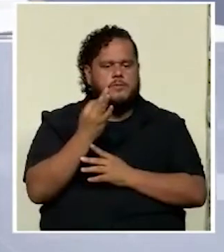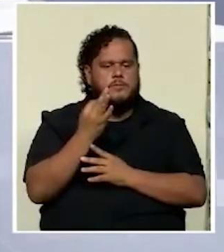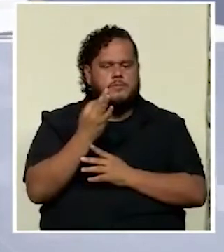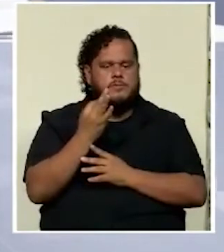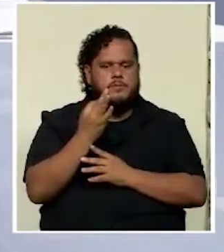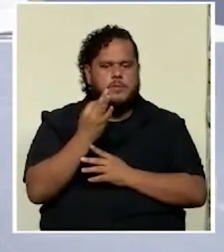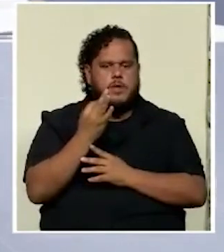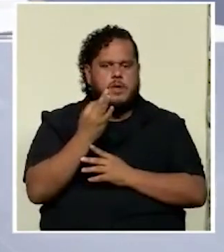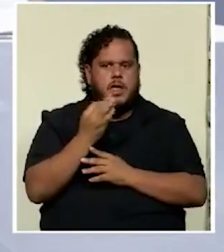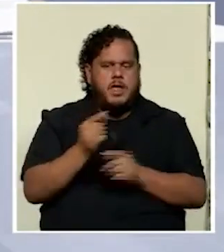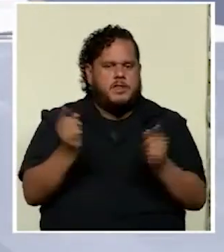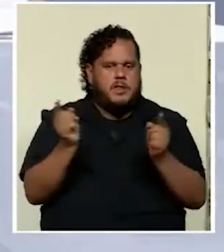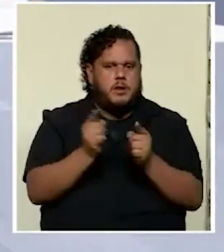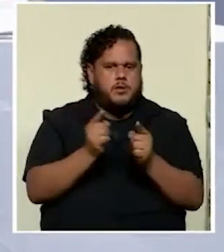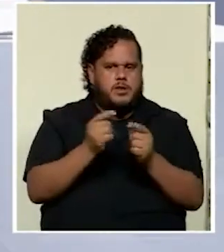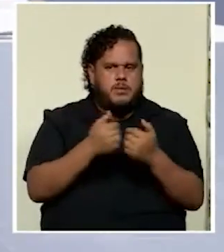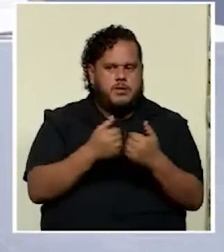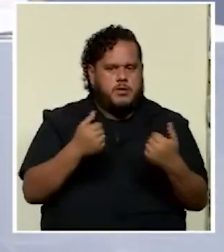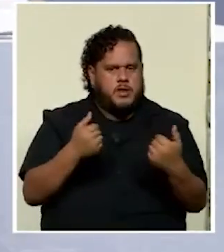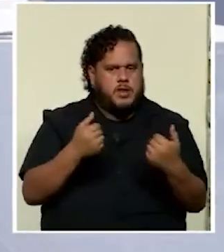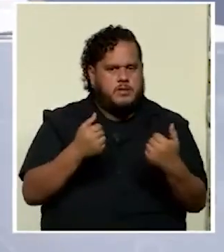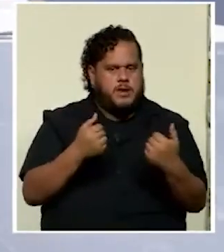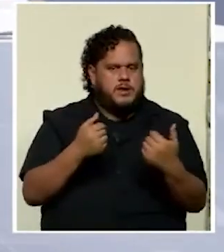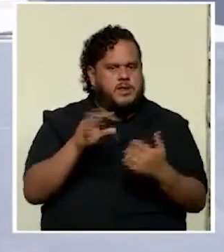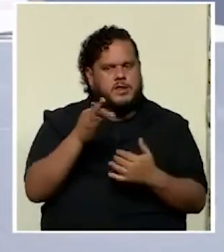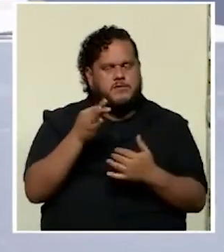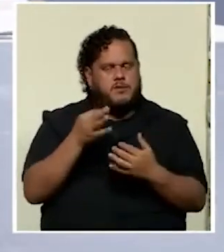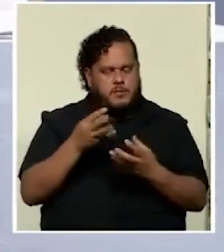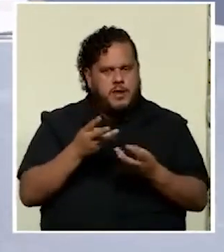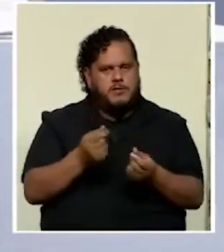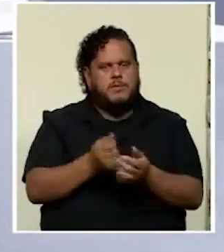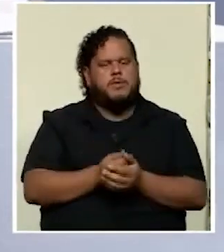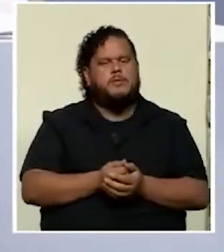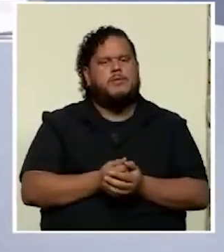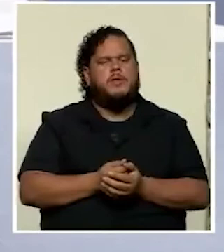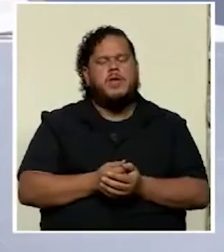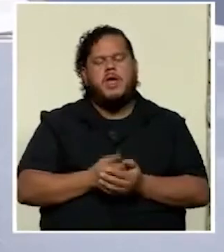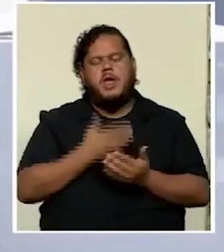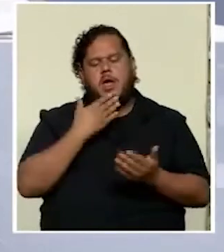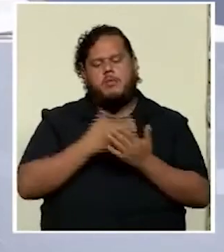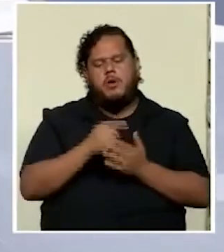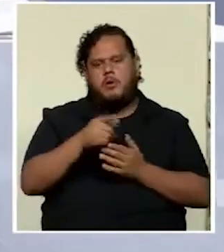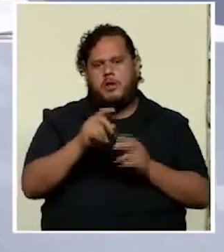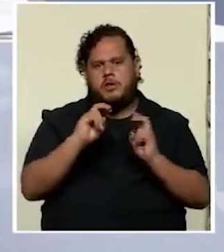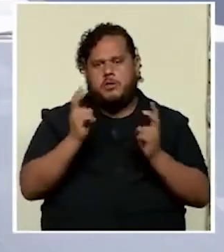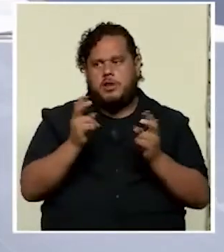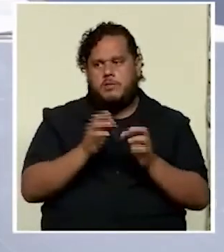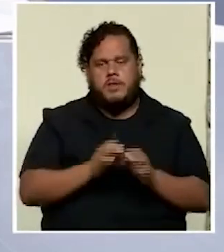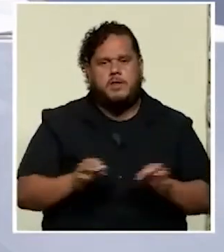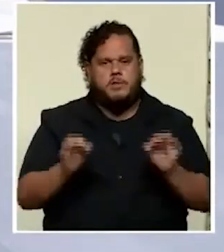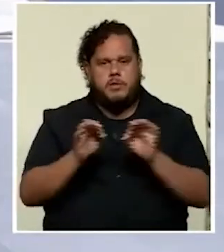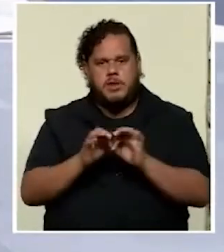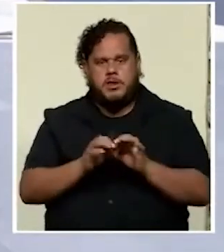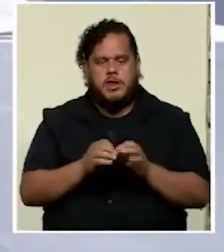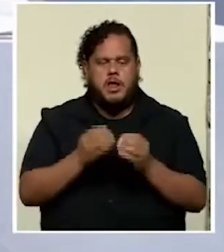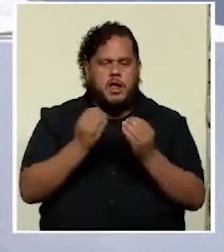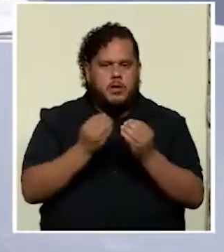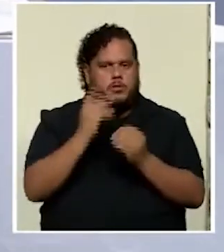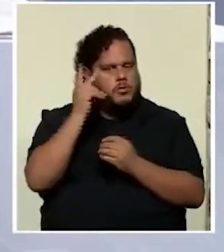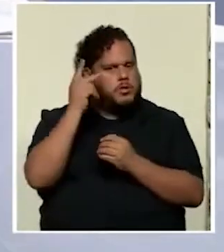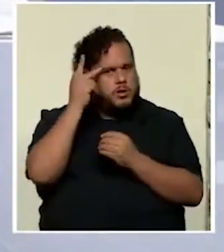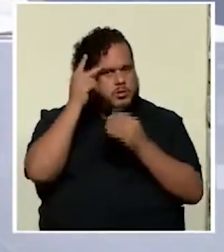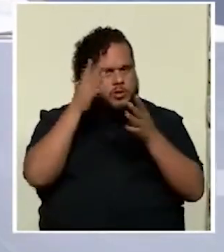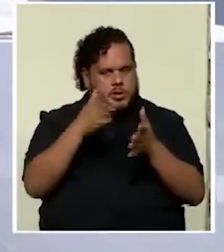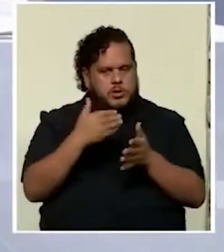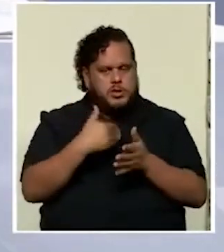acortamiento de la brecha de manera breve ojalá para ese tema importante Álvaro seguramente muchos de los políticos tienen a